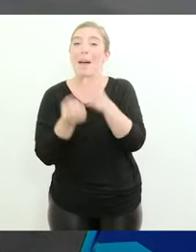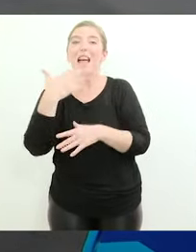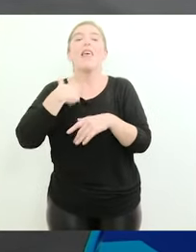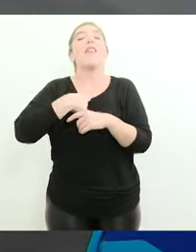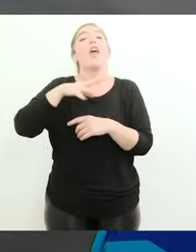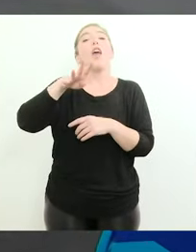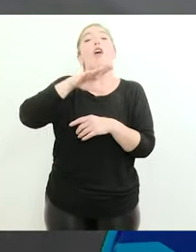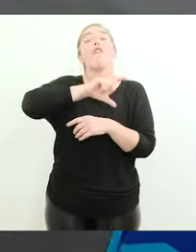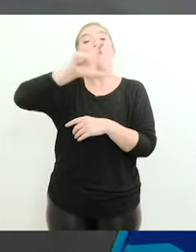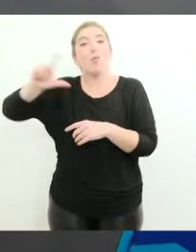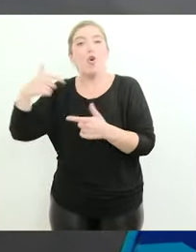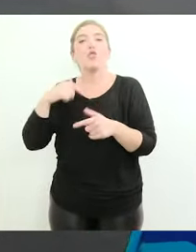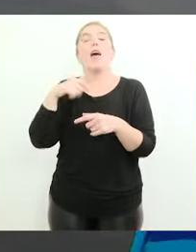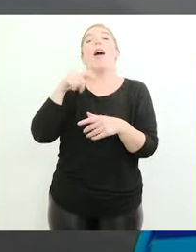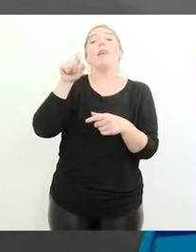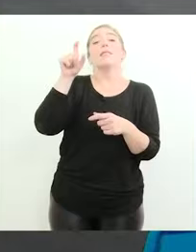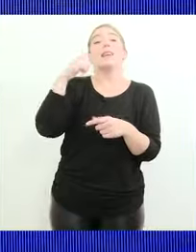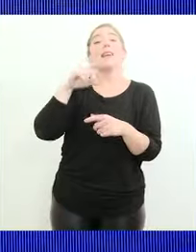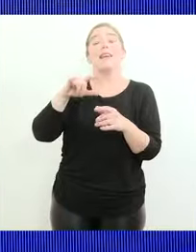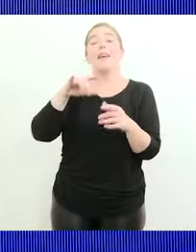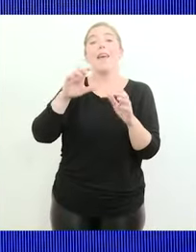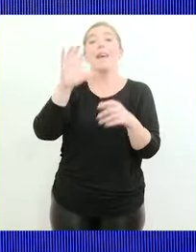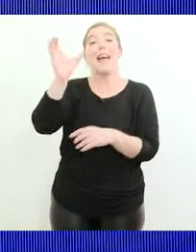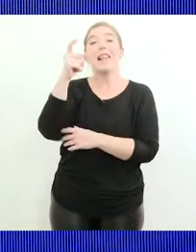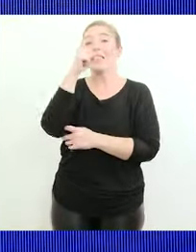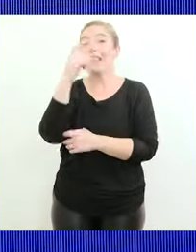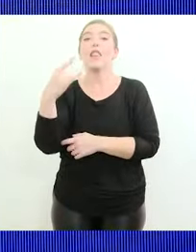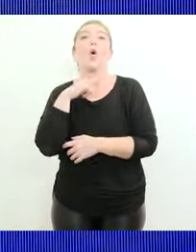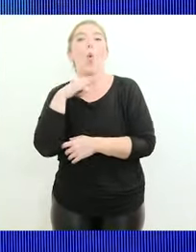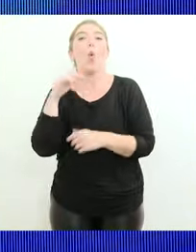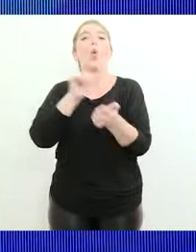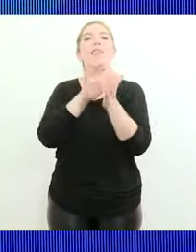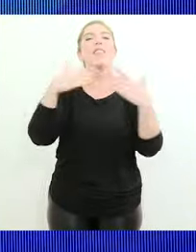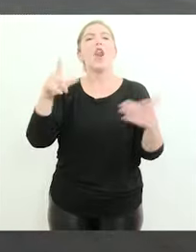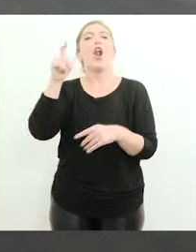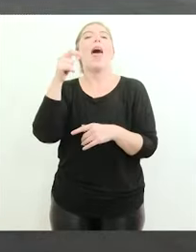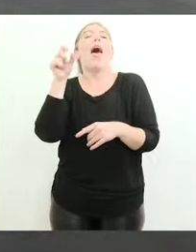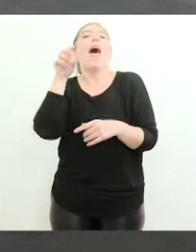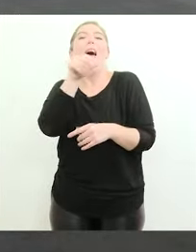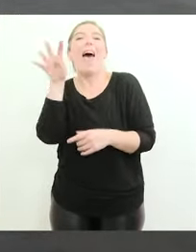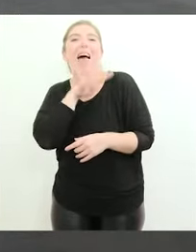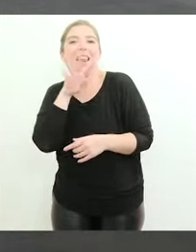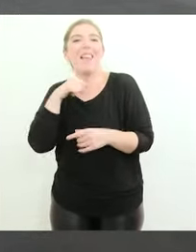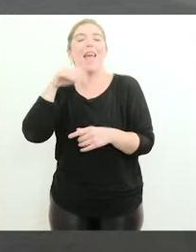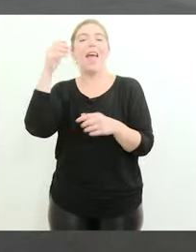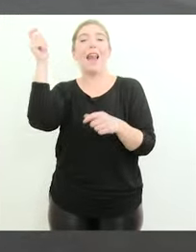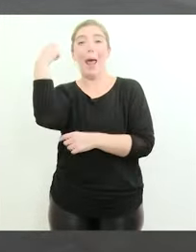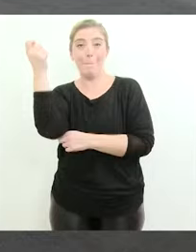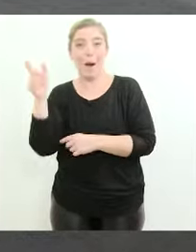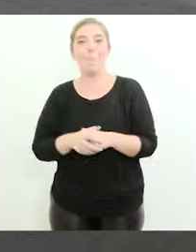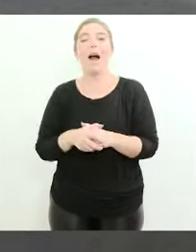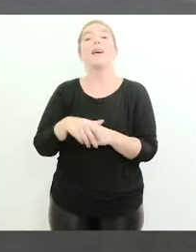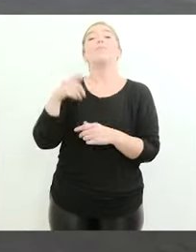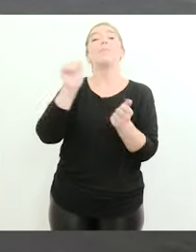Jujuy, canal 7 también de Jujuy, diario La Arena de La Pampa. Radio Sudamericana de Corrientes,